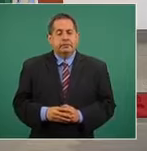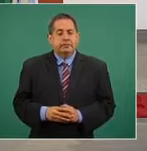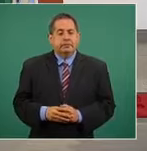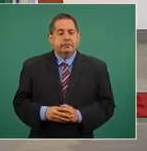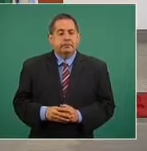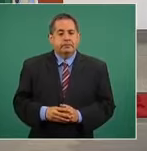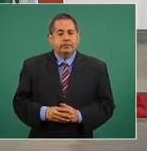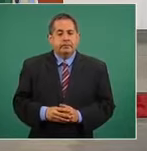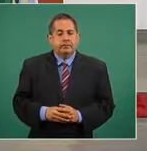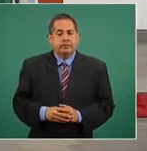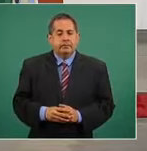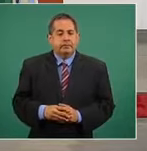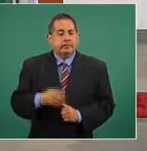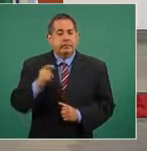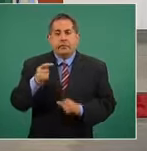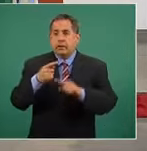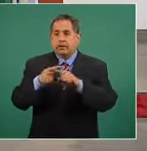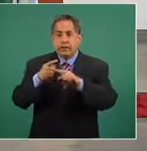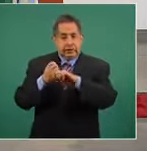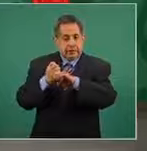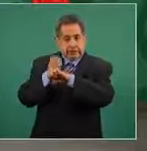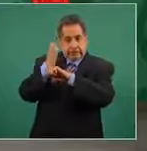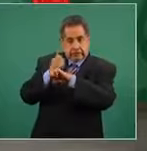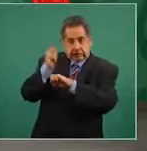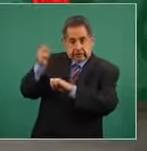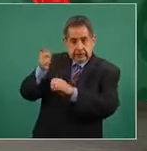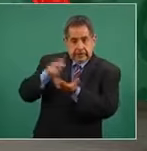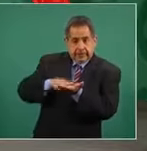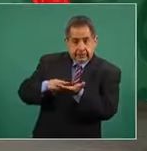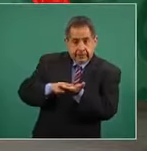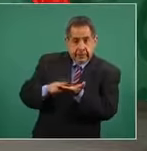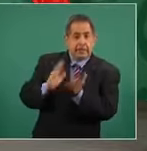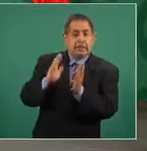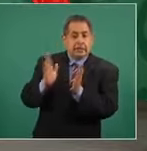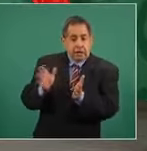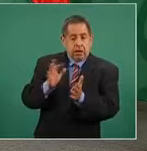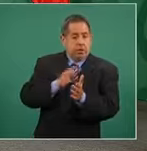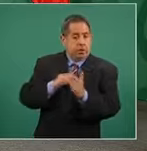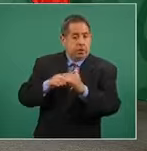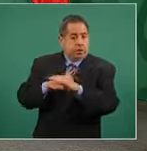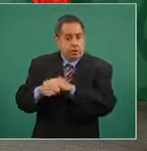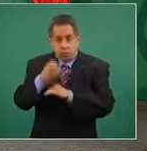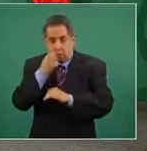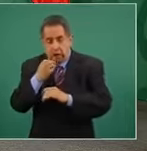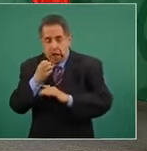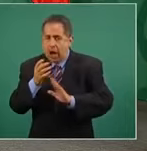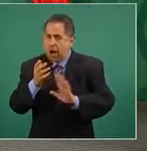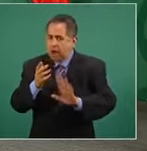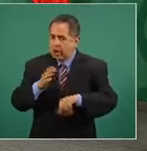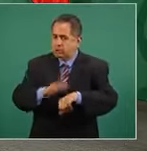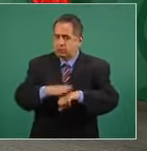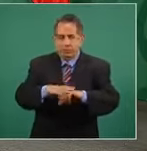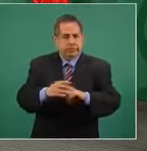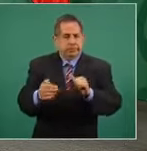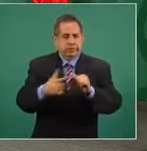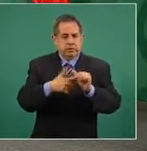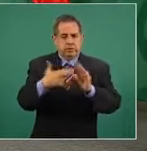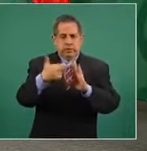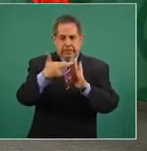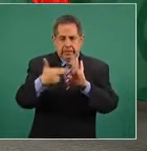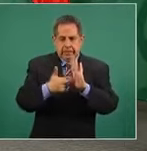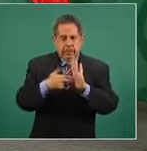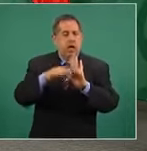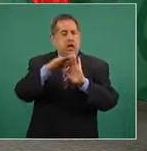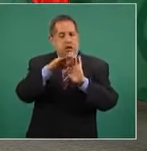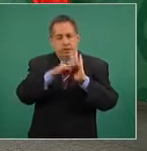Las entidades que pueden regresar a clase, se ha especificado un protocolo, hay una